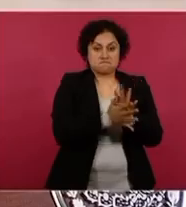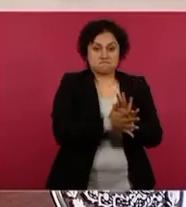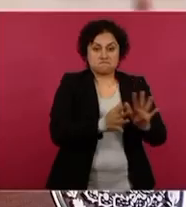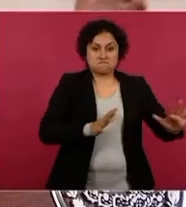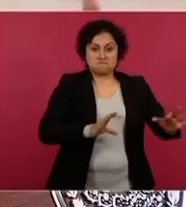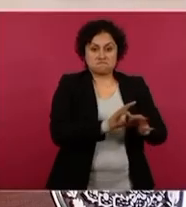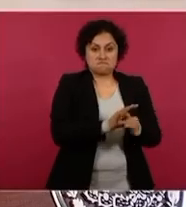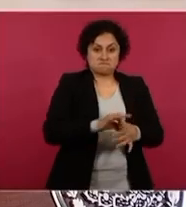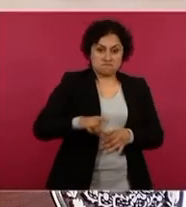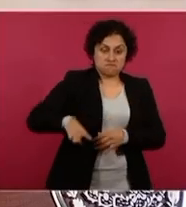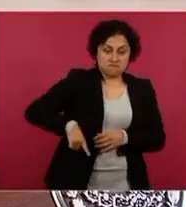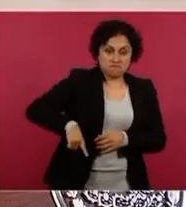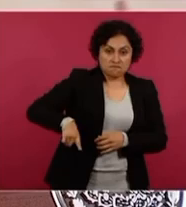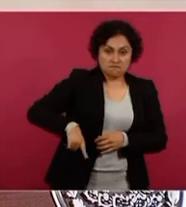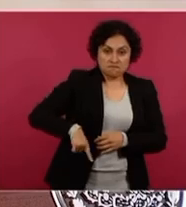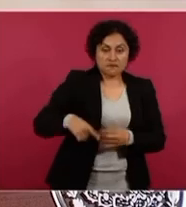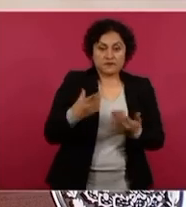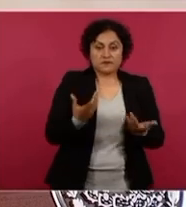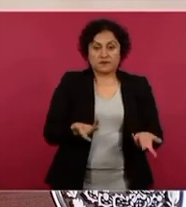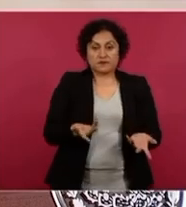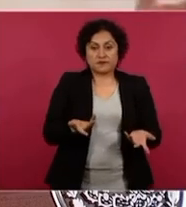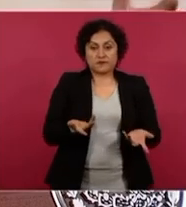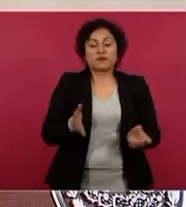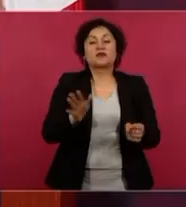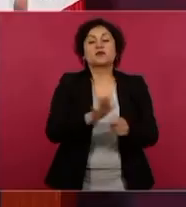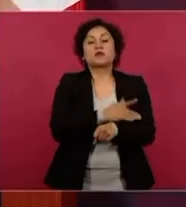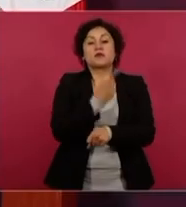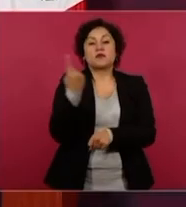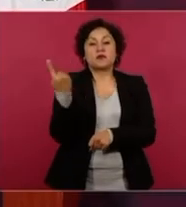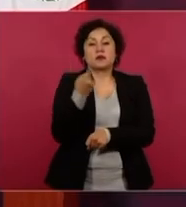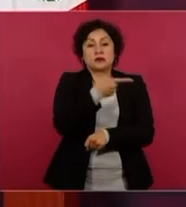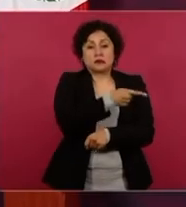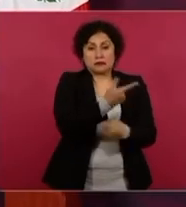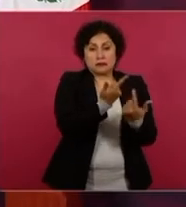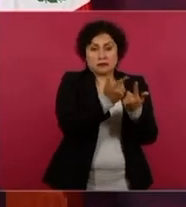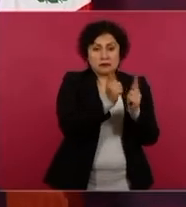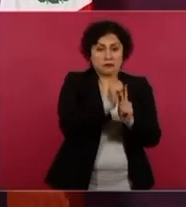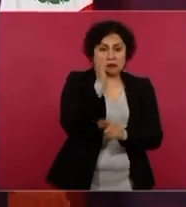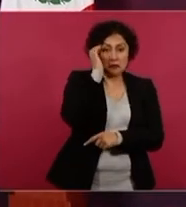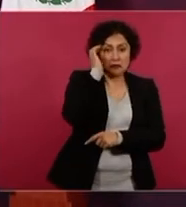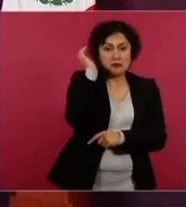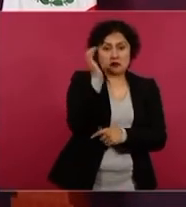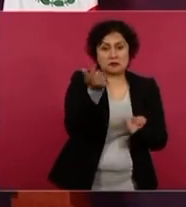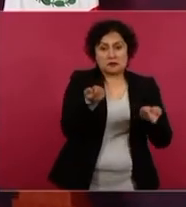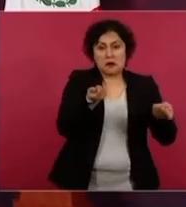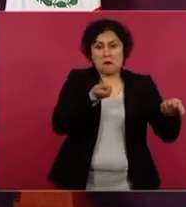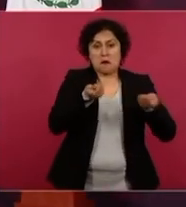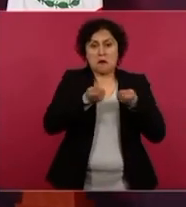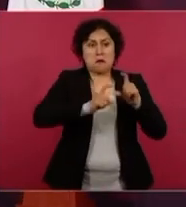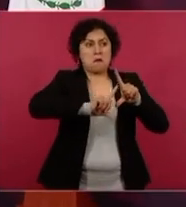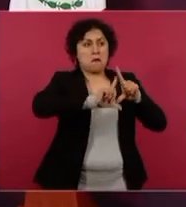porque tenían todo el control del país.